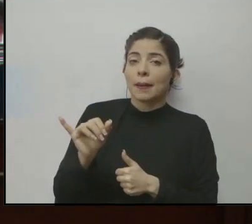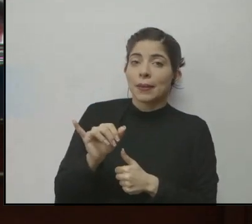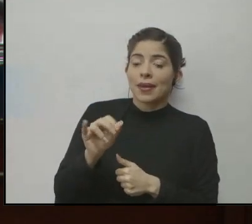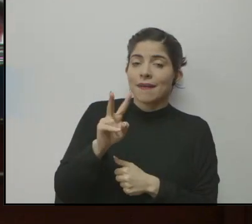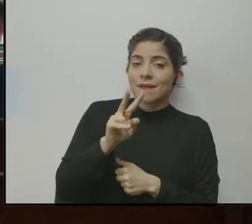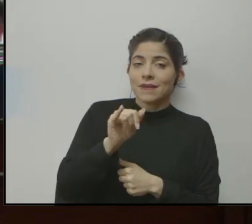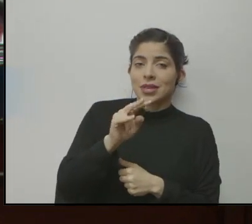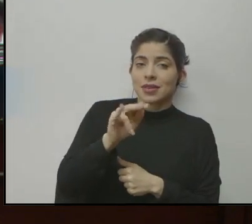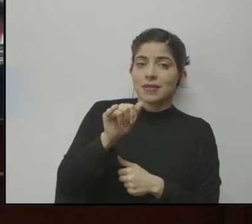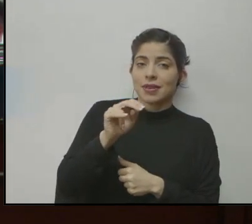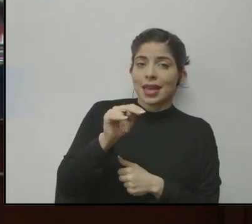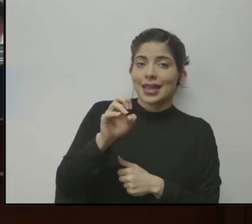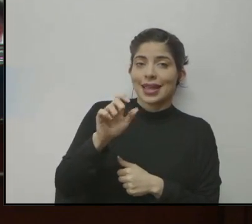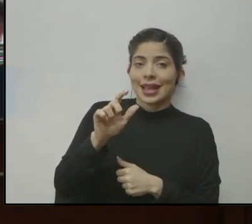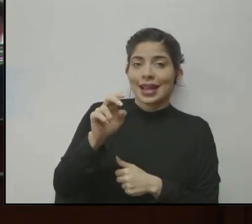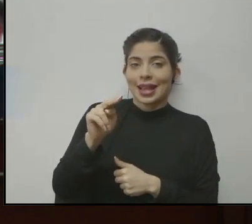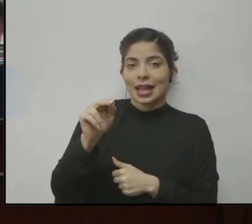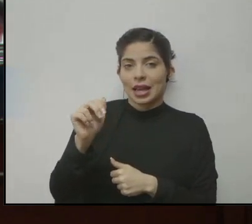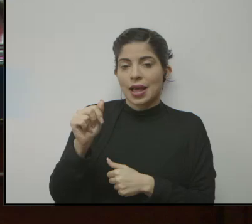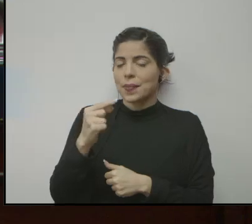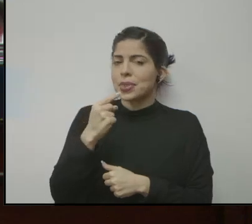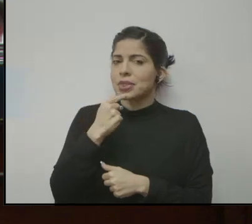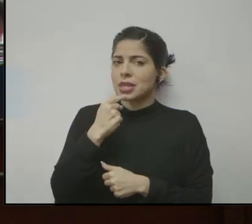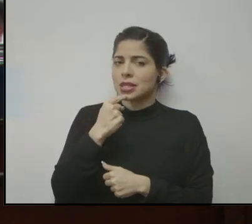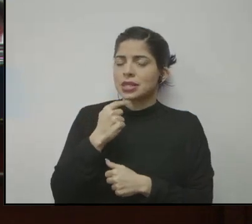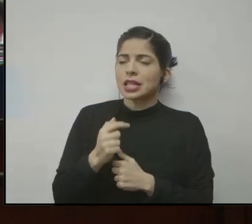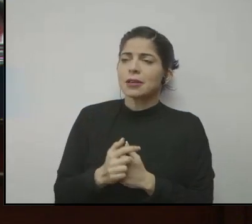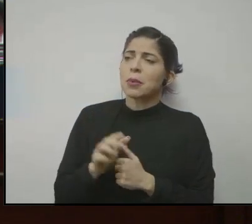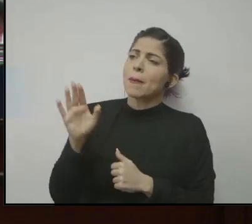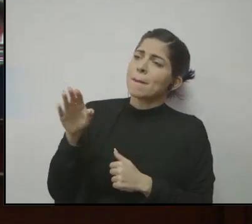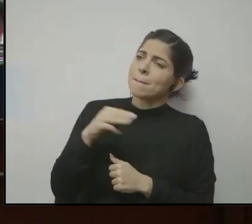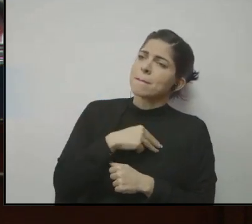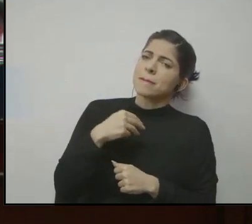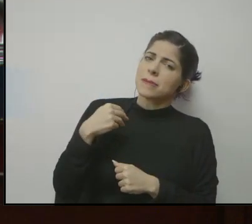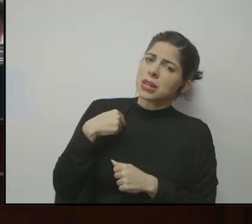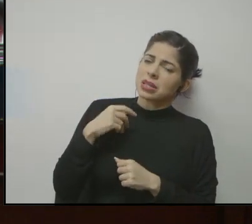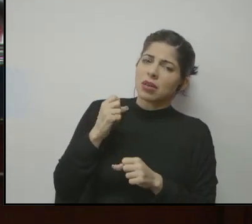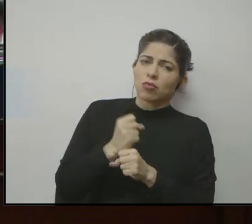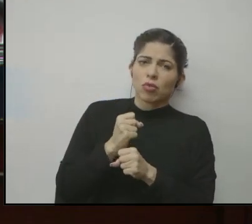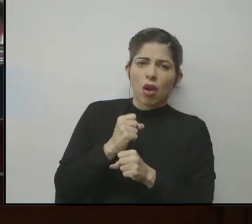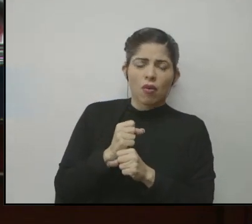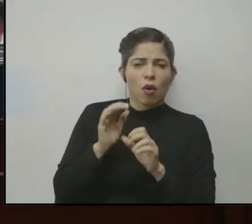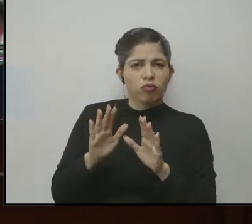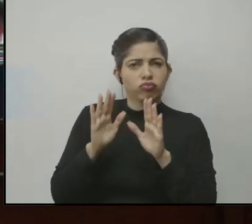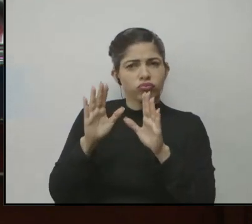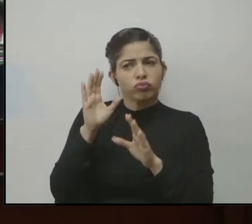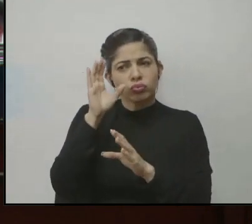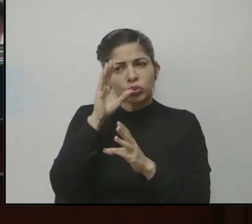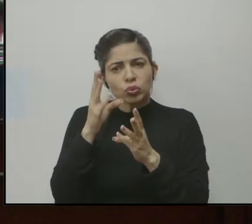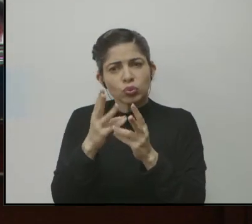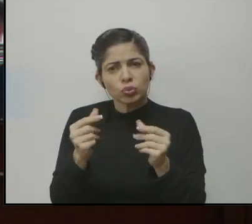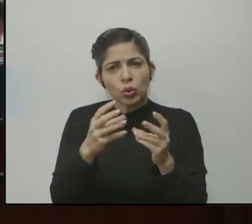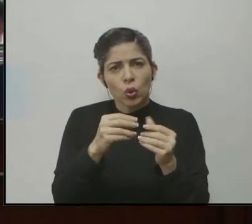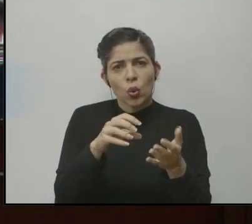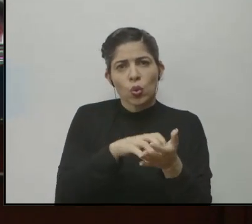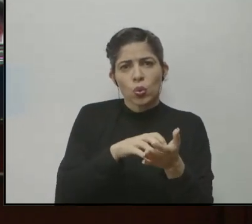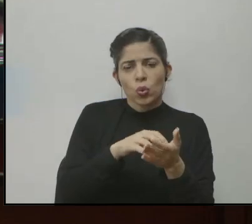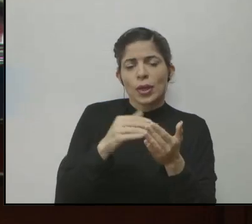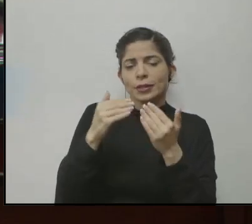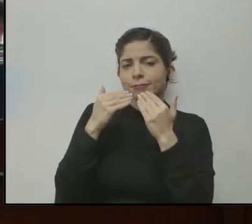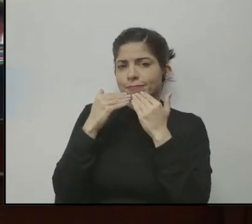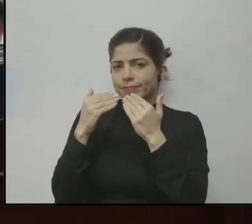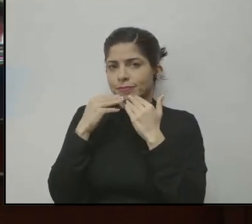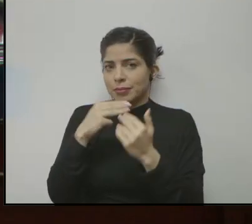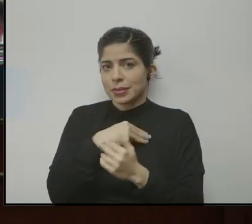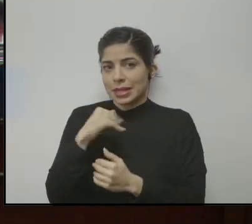Vivian Elena Arroyo dice que la ministra ha hecho un gran trabajo solventando dudas. Así que le agradecen a usted,